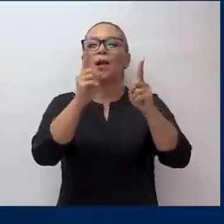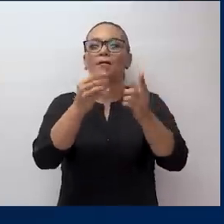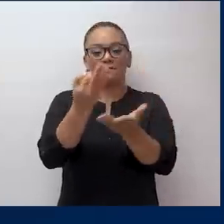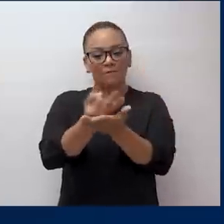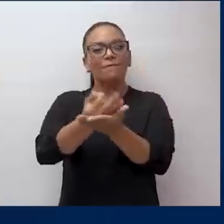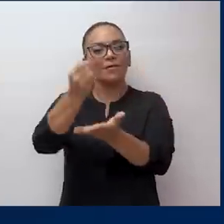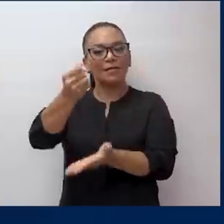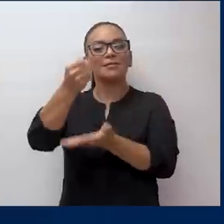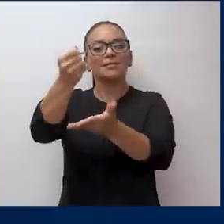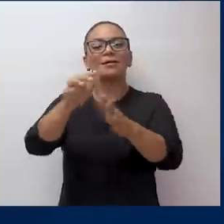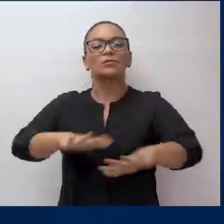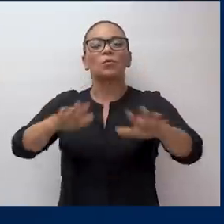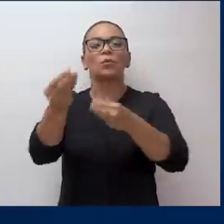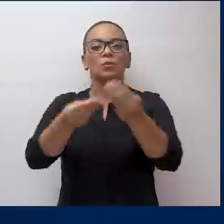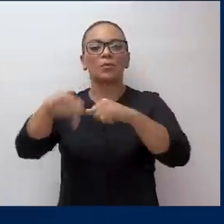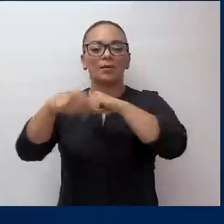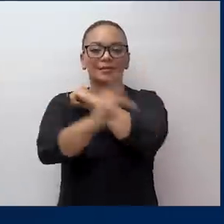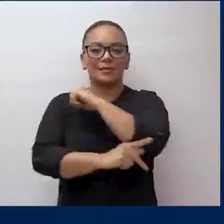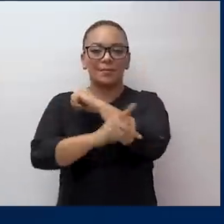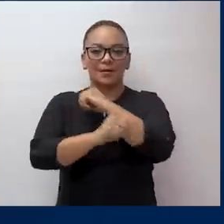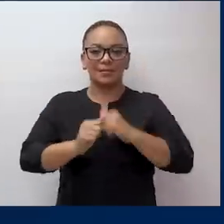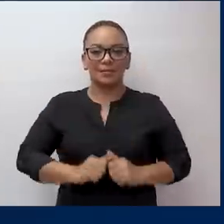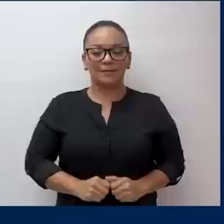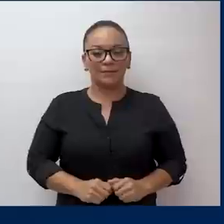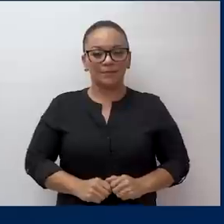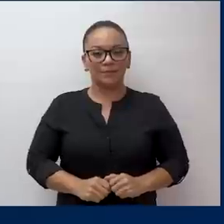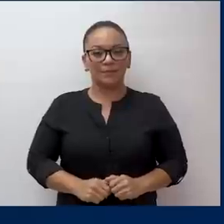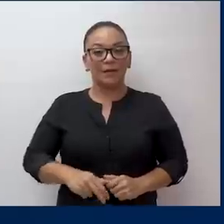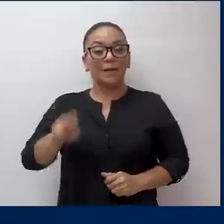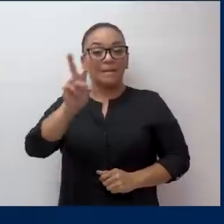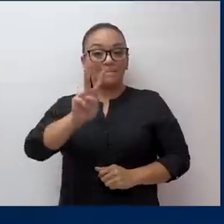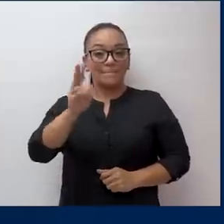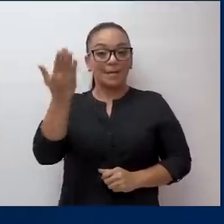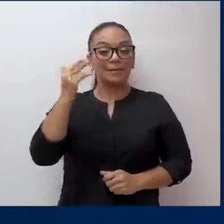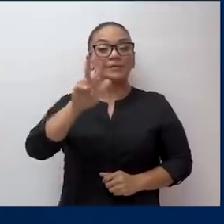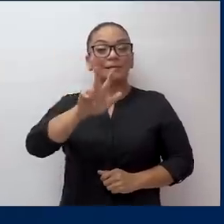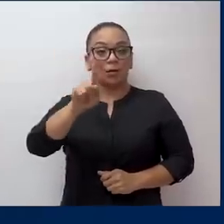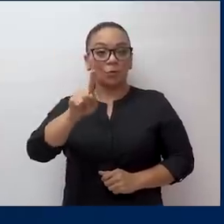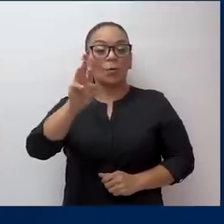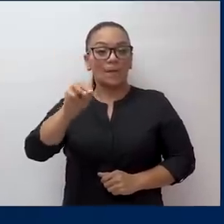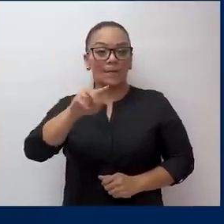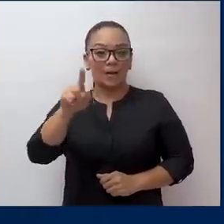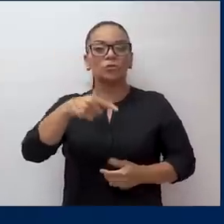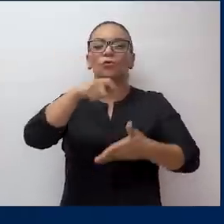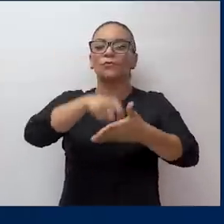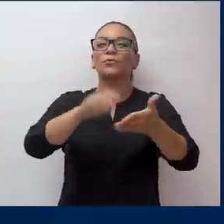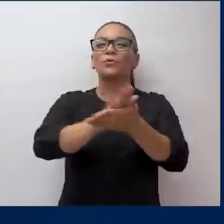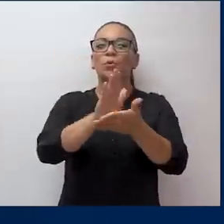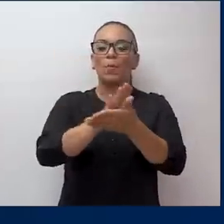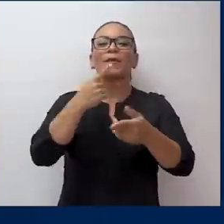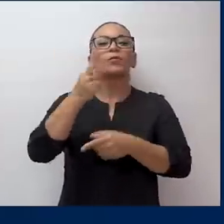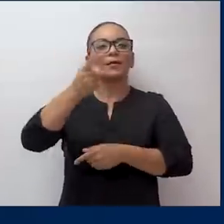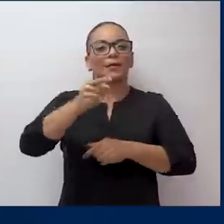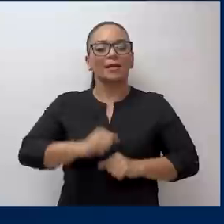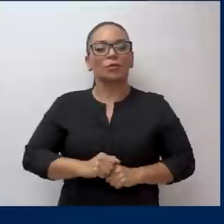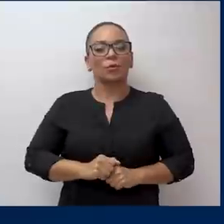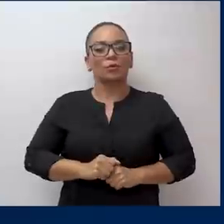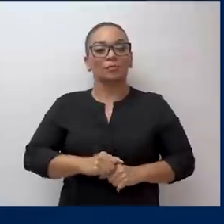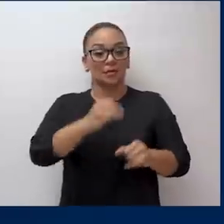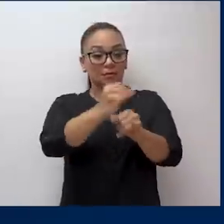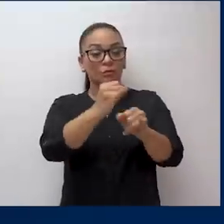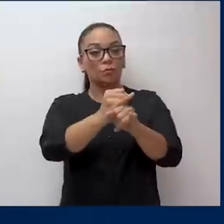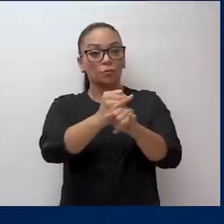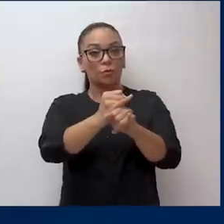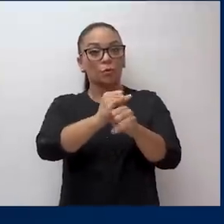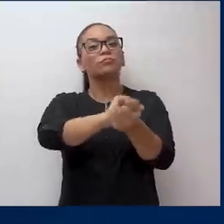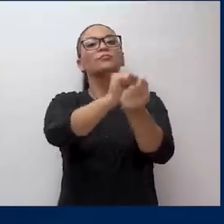financiar al sector productivo de este país. El viernes 31 de marzo firmó un decreto para darle vuelta